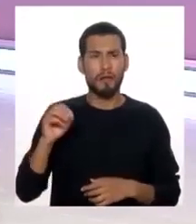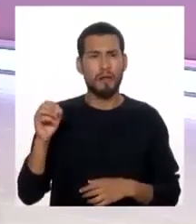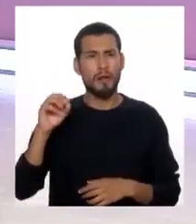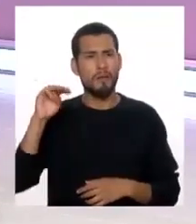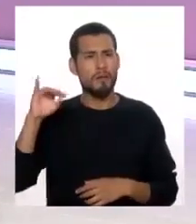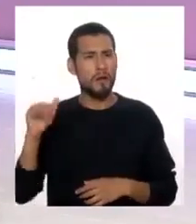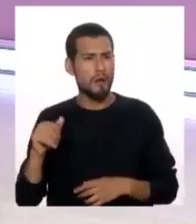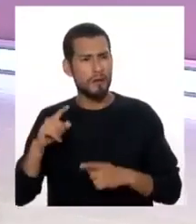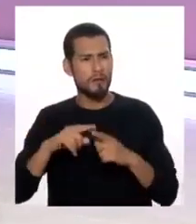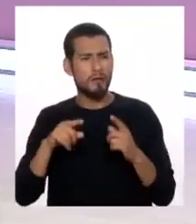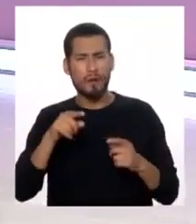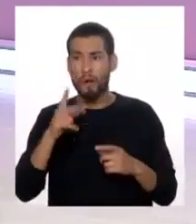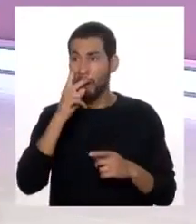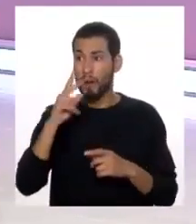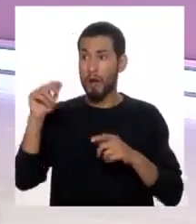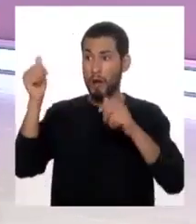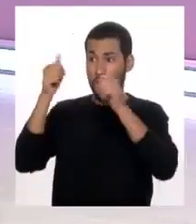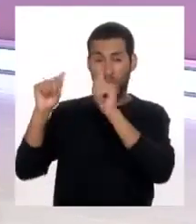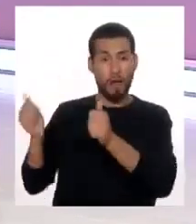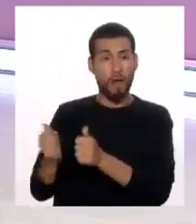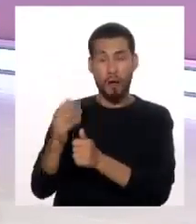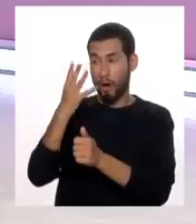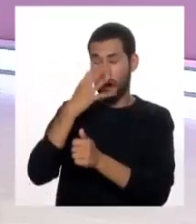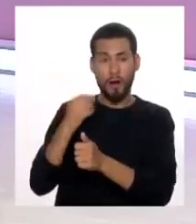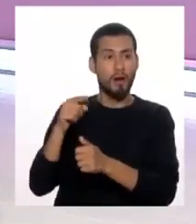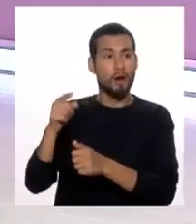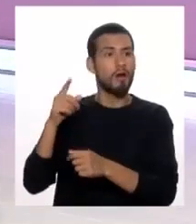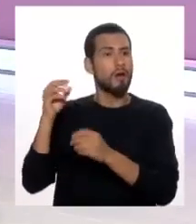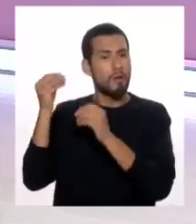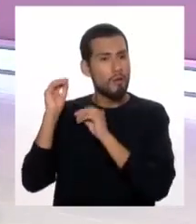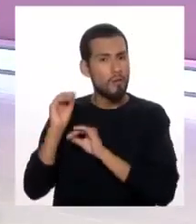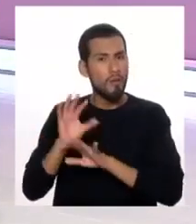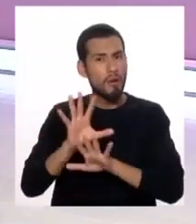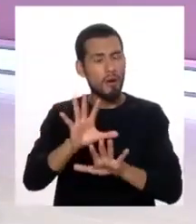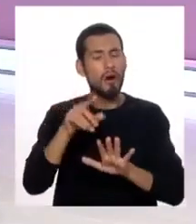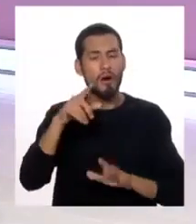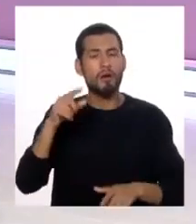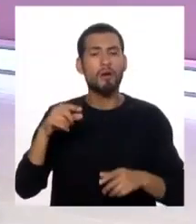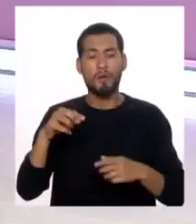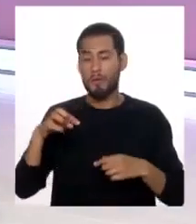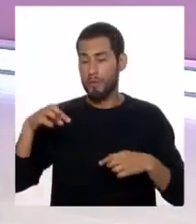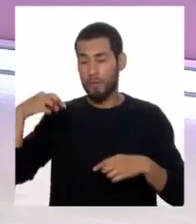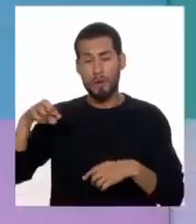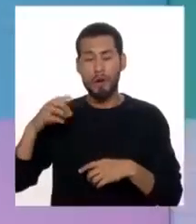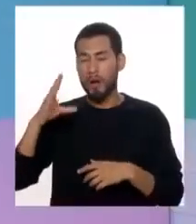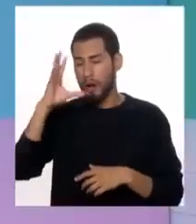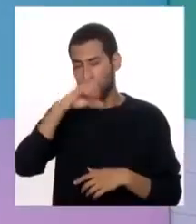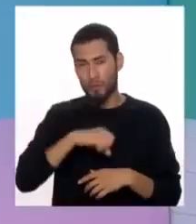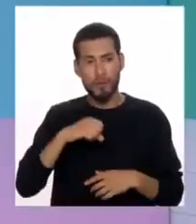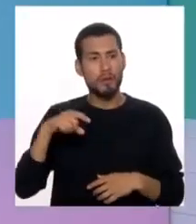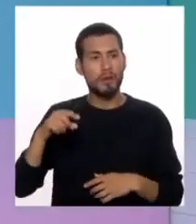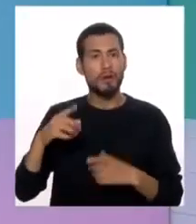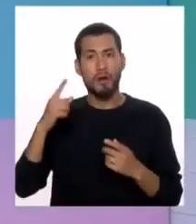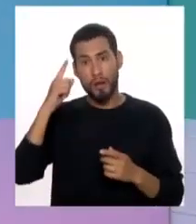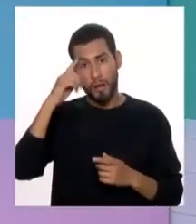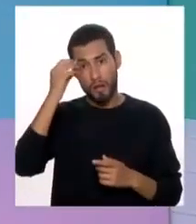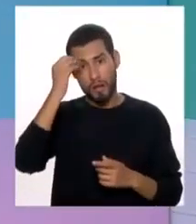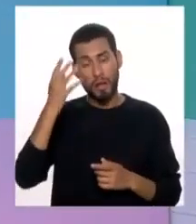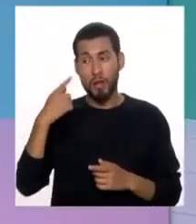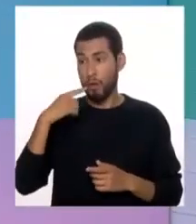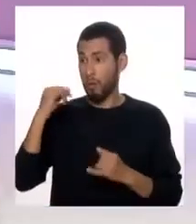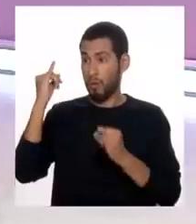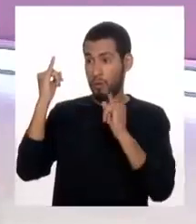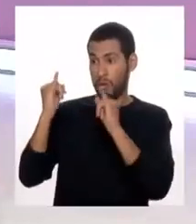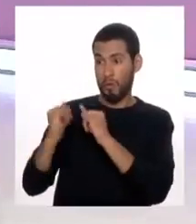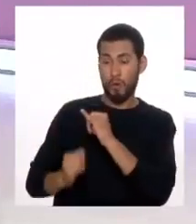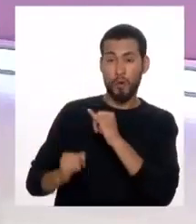mía o lo que fuera, entra a través de grupos que los padres están ausentes y se generan estereotipos de la delgadez.